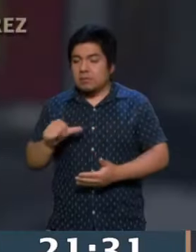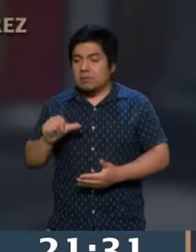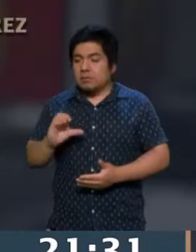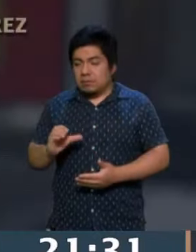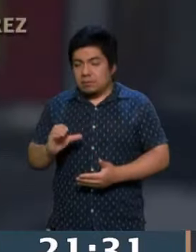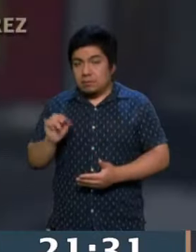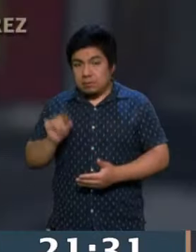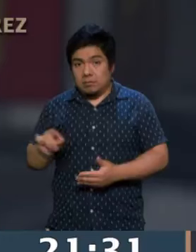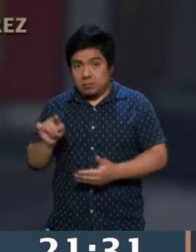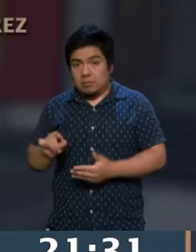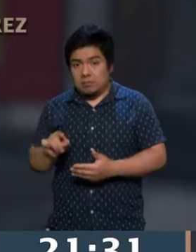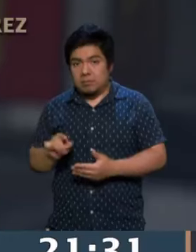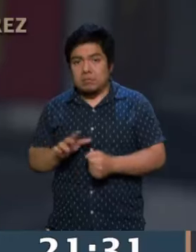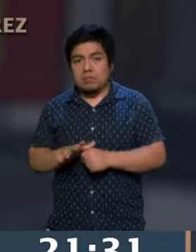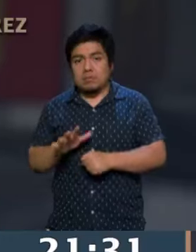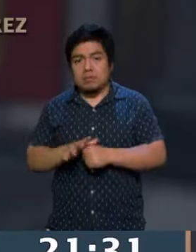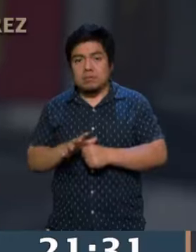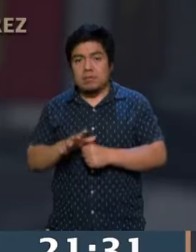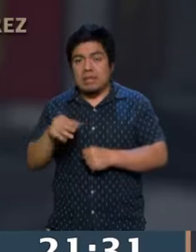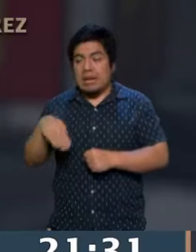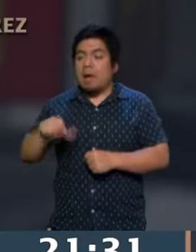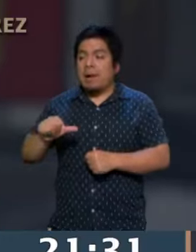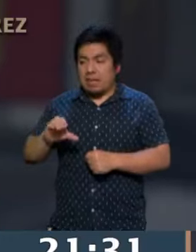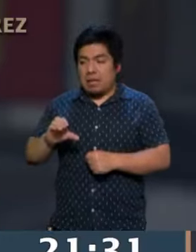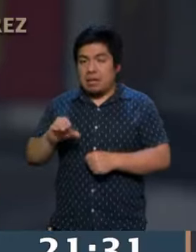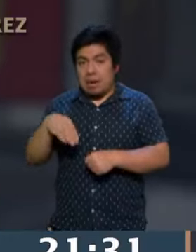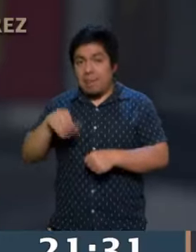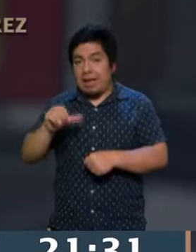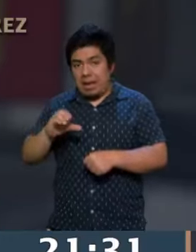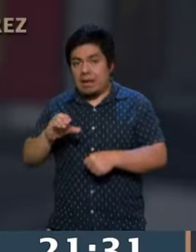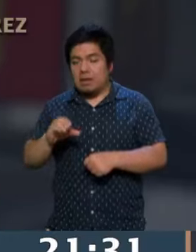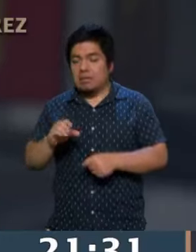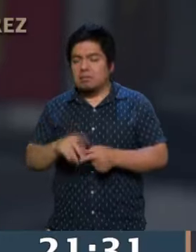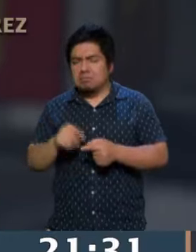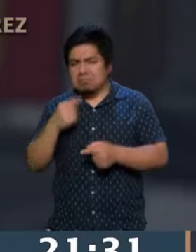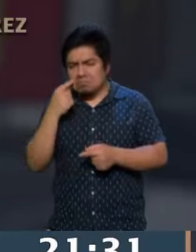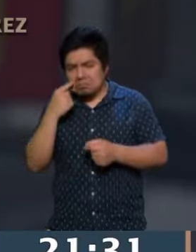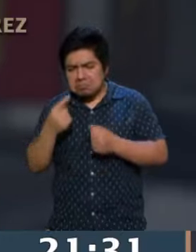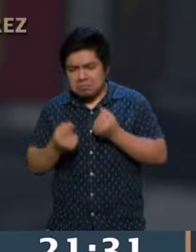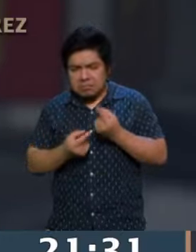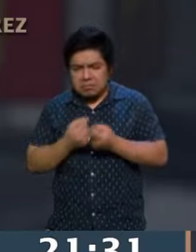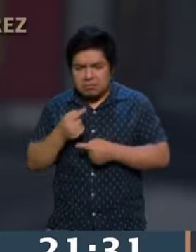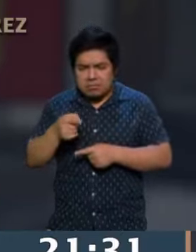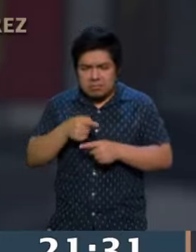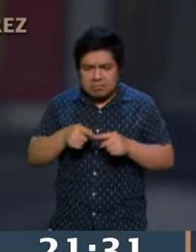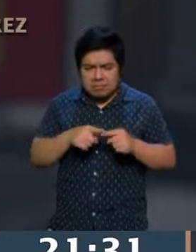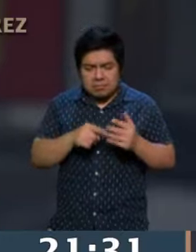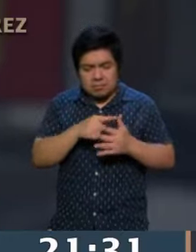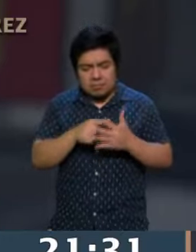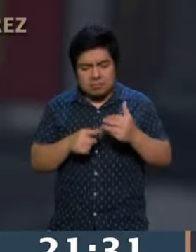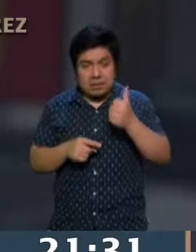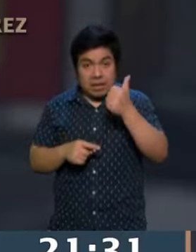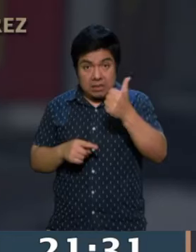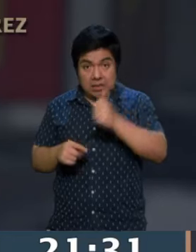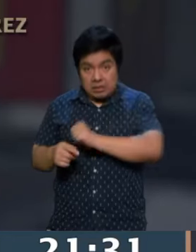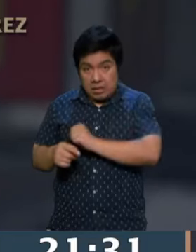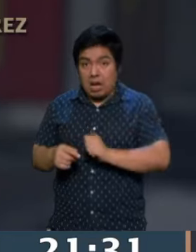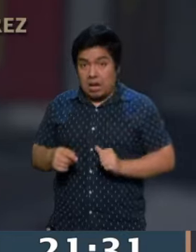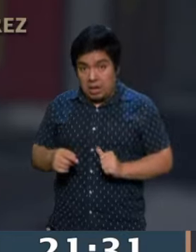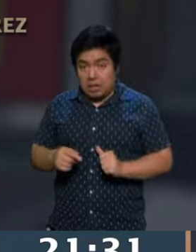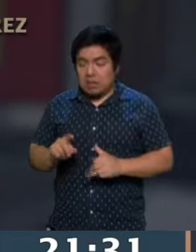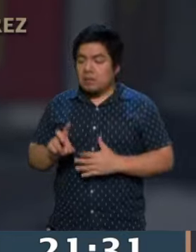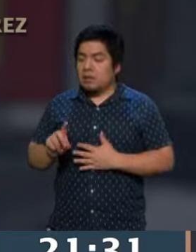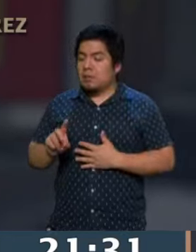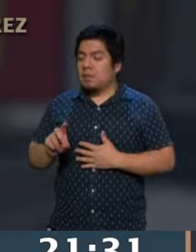o la coalición PRI-PAN-PRD sería la Magdalena Contreras con Luis Quijano. Me llama la atención que de estas seis alcaldías que al corte del